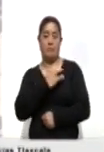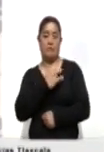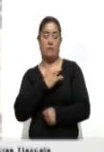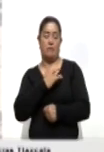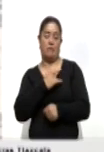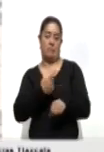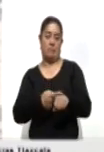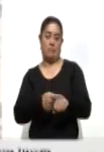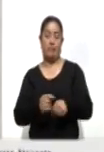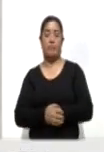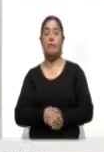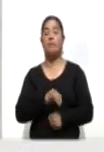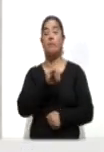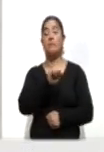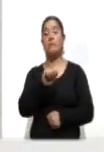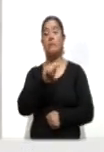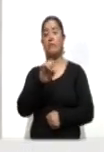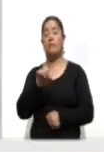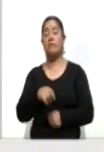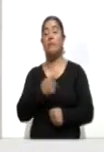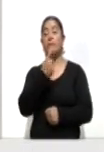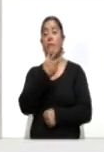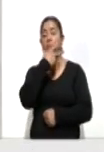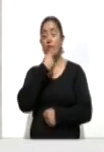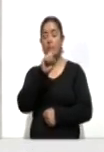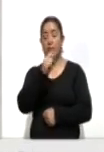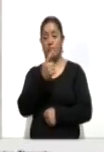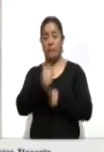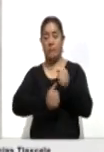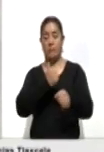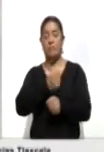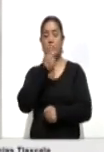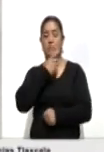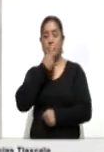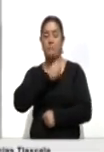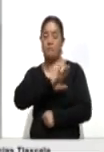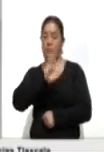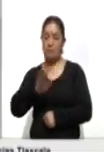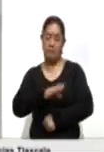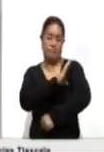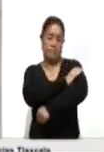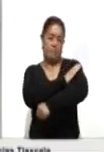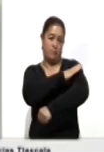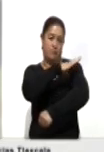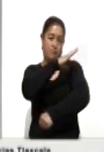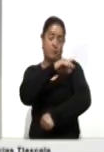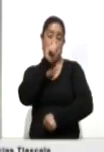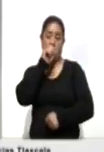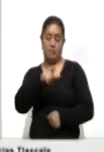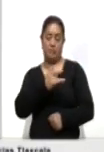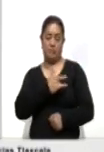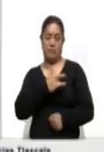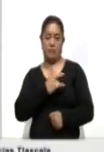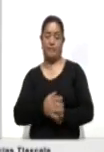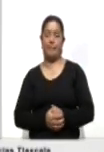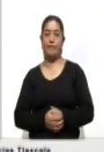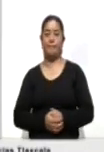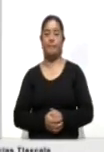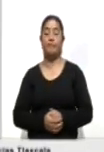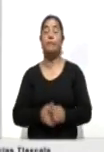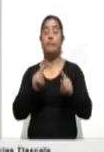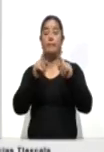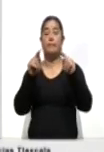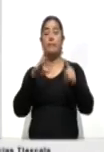En el ISTE falleció un masculino de 61 años con diabetes mellitus, hipertensión arterial sistémica y cardiopatía. El estado